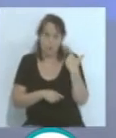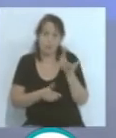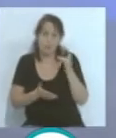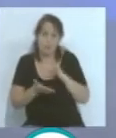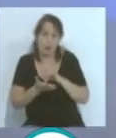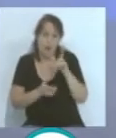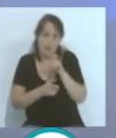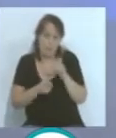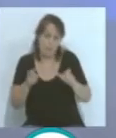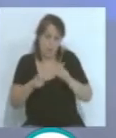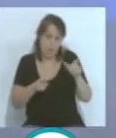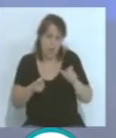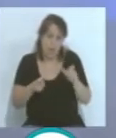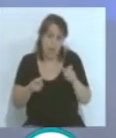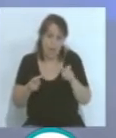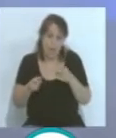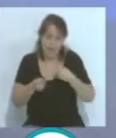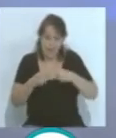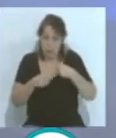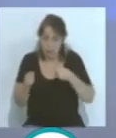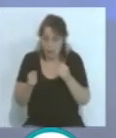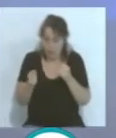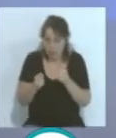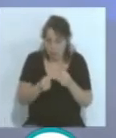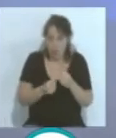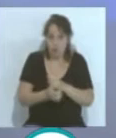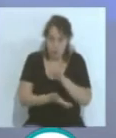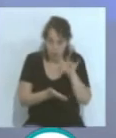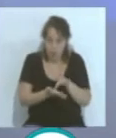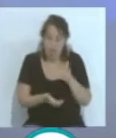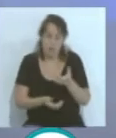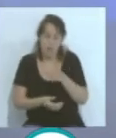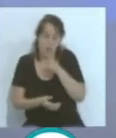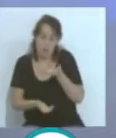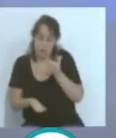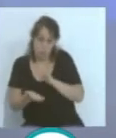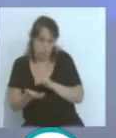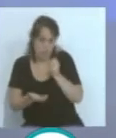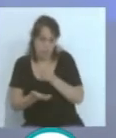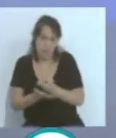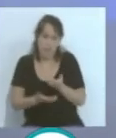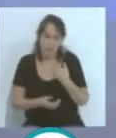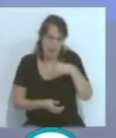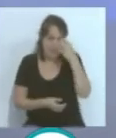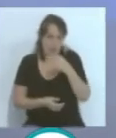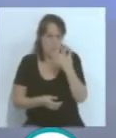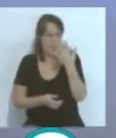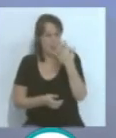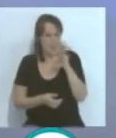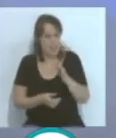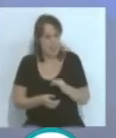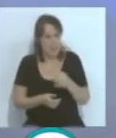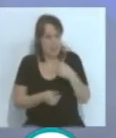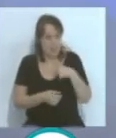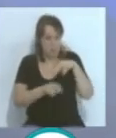que llegaron al mercado de invierno y ahora nuevamente. Creo que también hubo test, o sea, reconocimientos médicos, cuando se